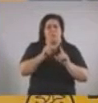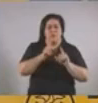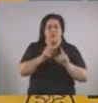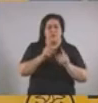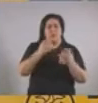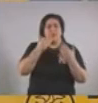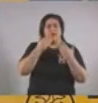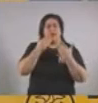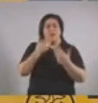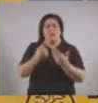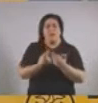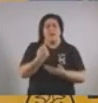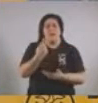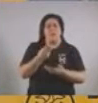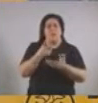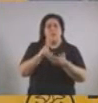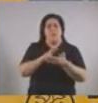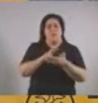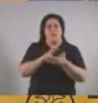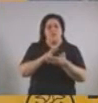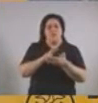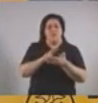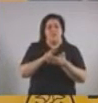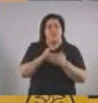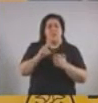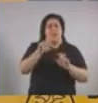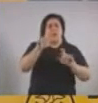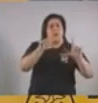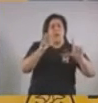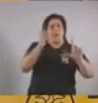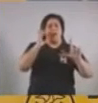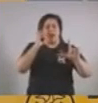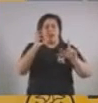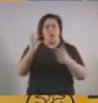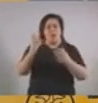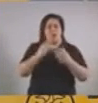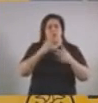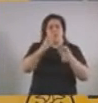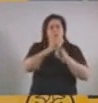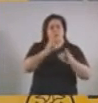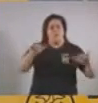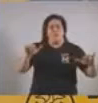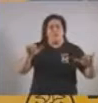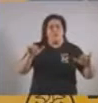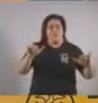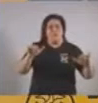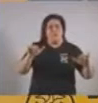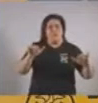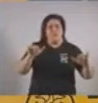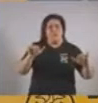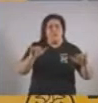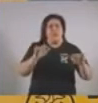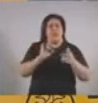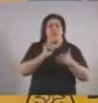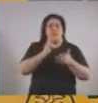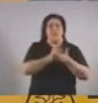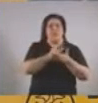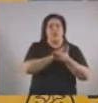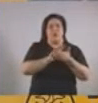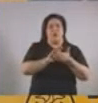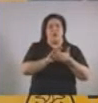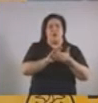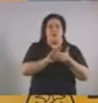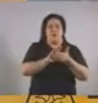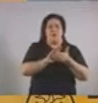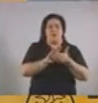Agradecer una vez más también a los medios de comunicación que nos vienen acompañando y nos ayudan a transmitir las medidas y nos ayudan a contar la